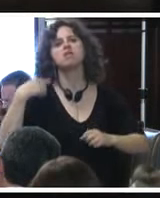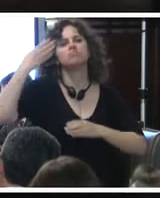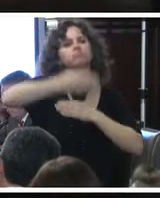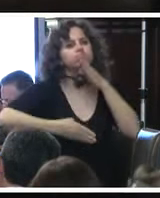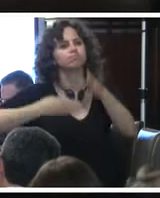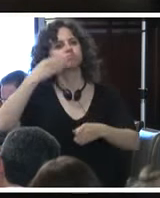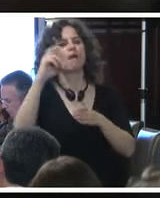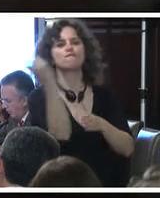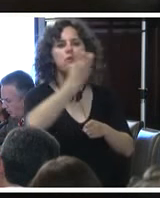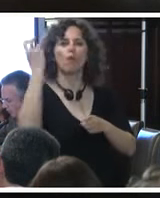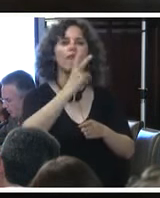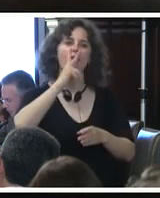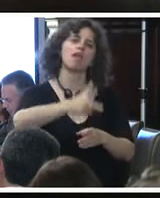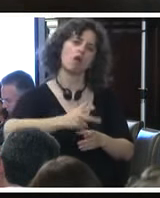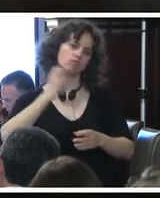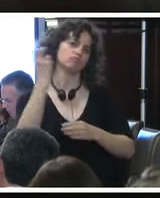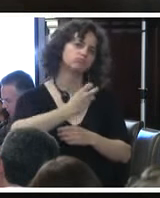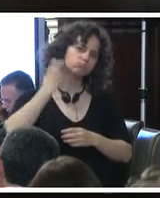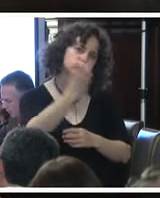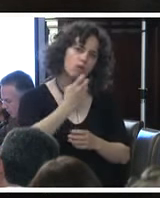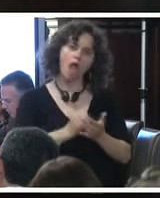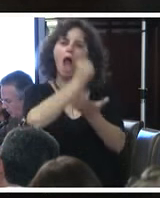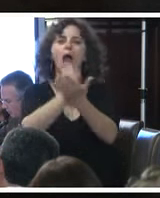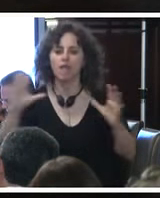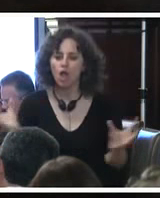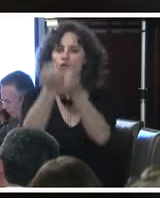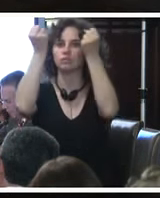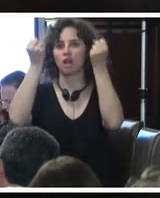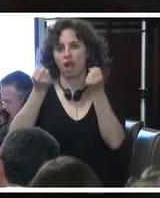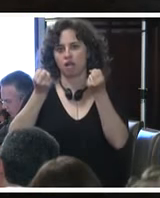adelante en la búsqueda de nuestros hijos hasta encontrarlos.